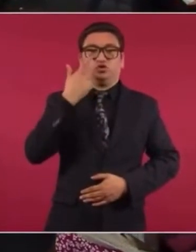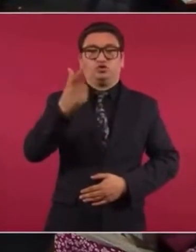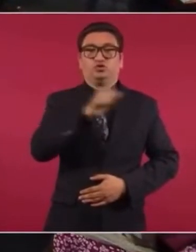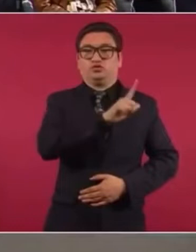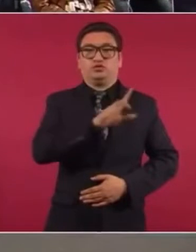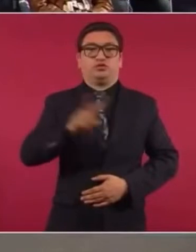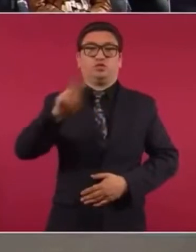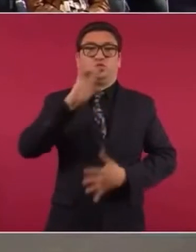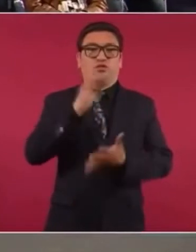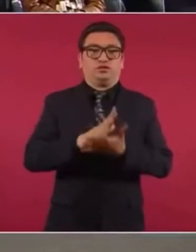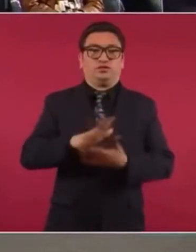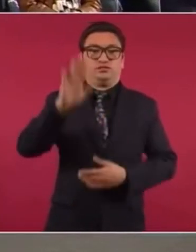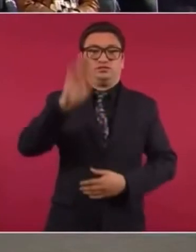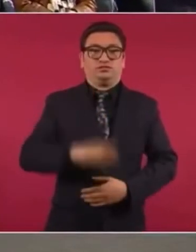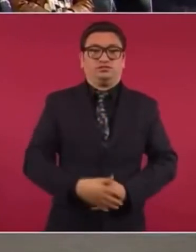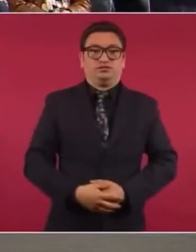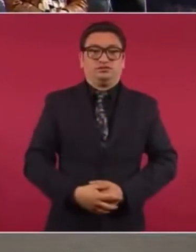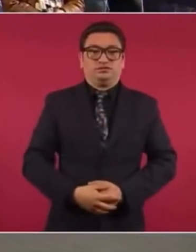lunes a viernes.